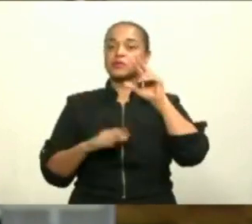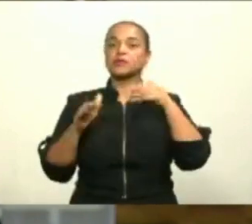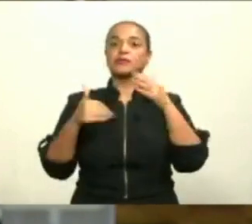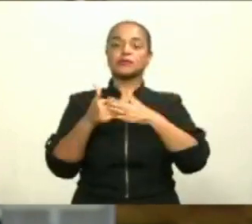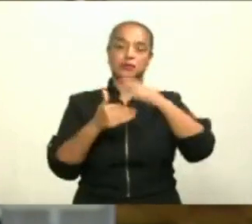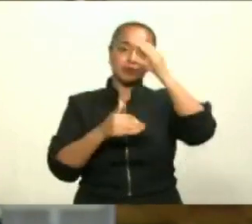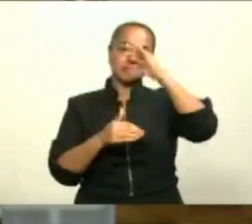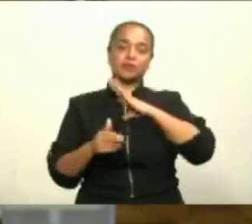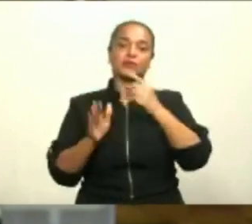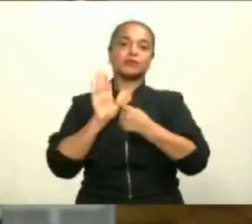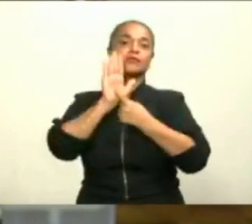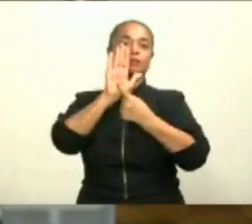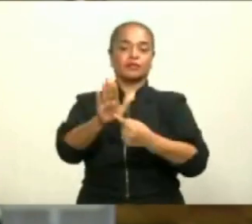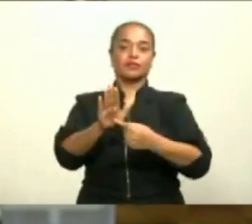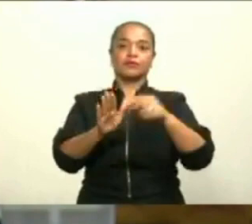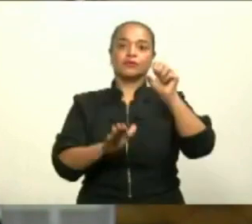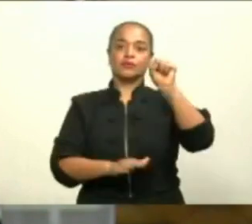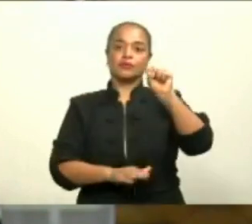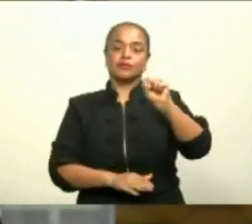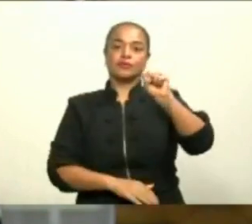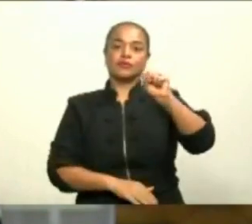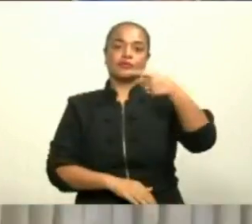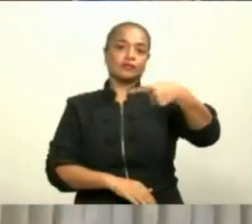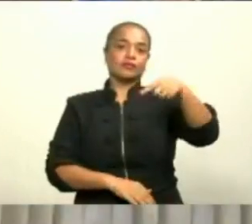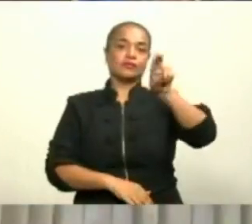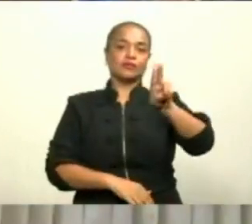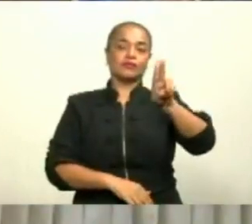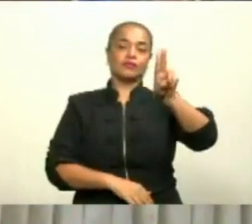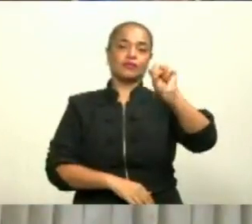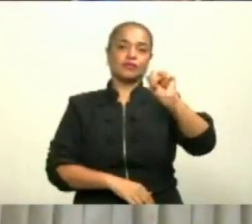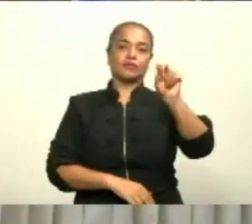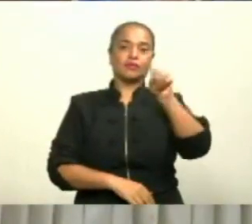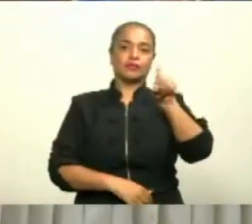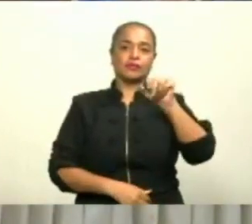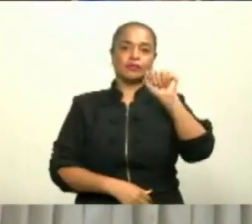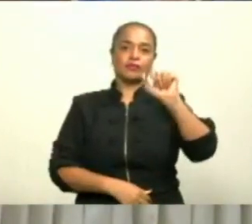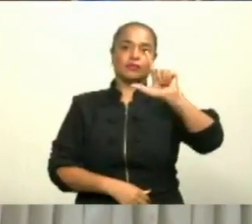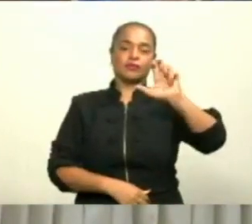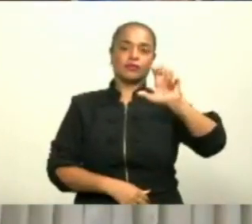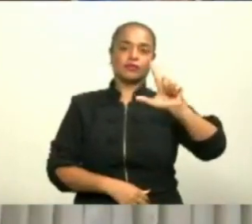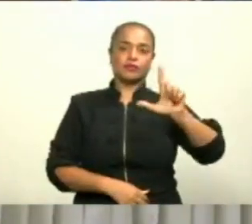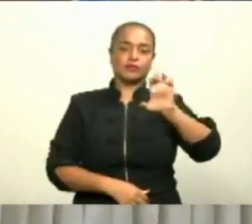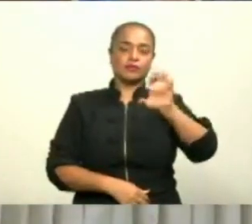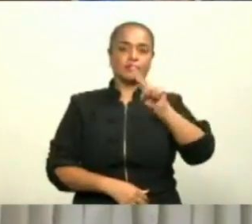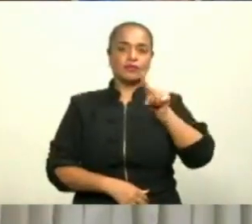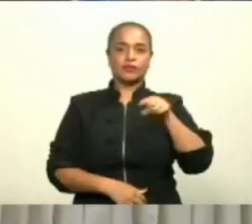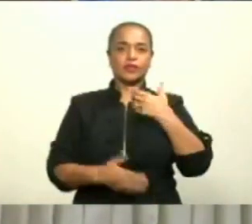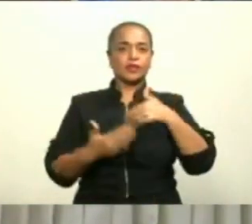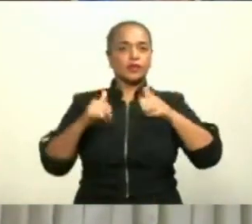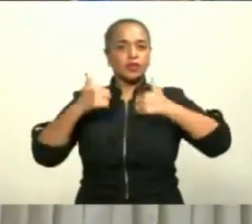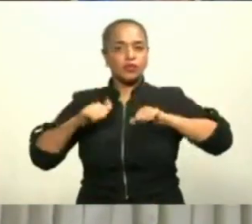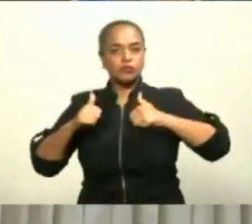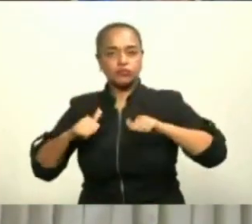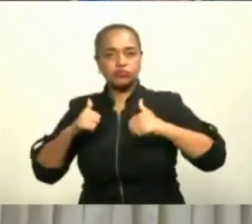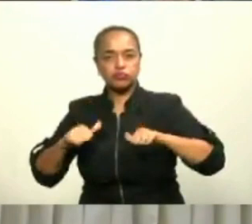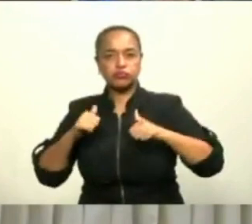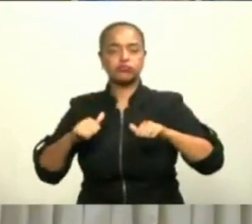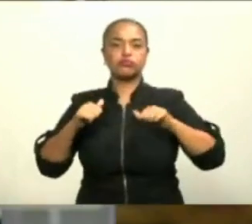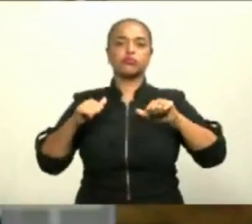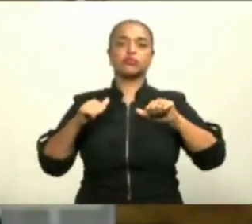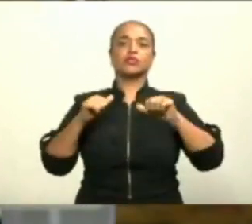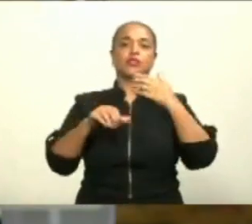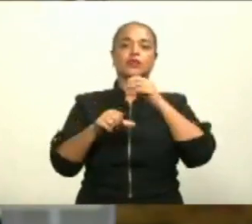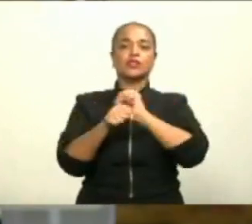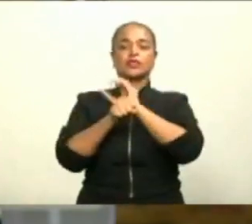Búnster y quienes han sido aliados fundamentales en la lucha contra el COVID-19, al igual